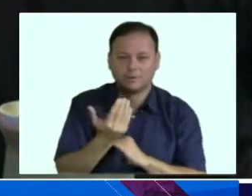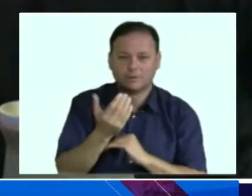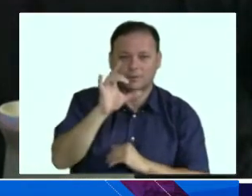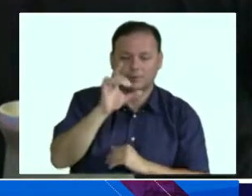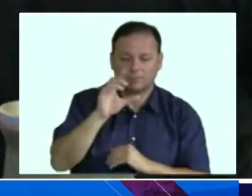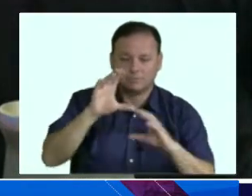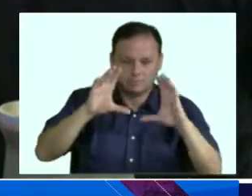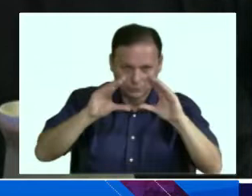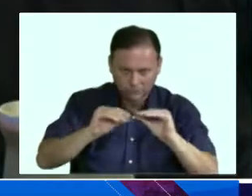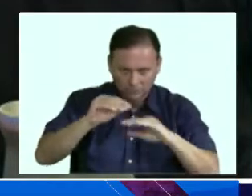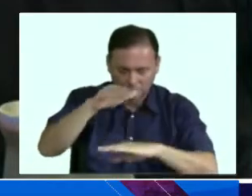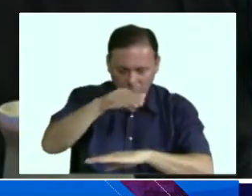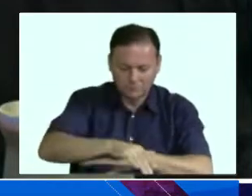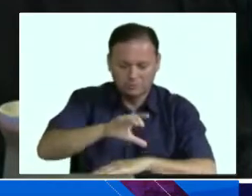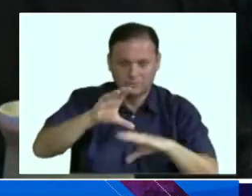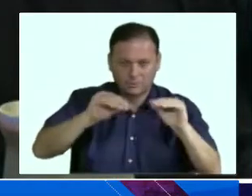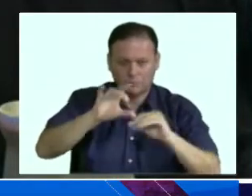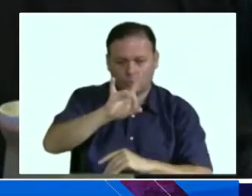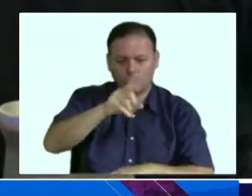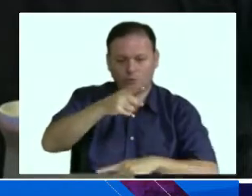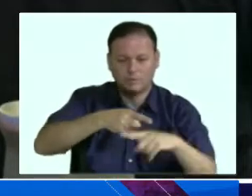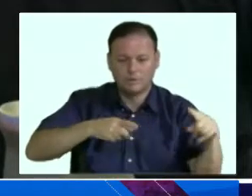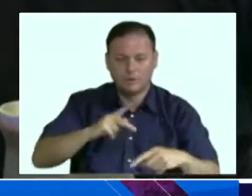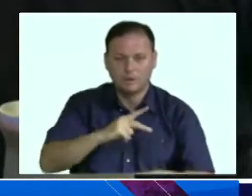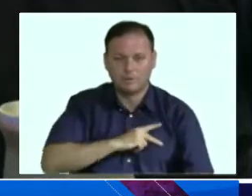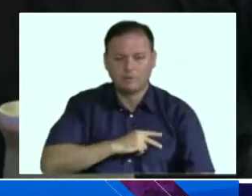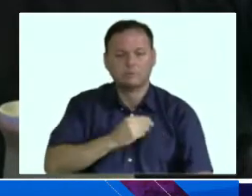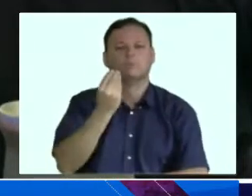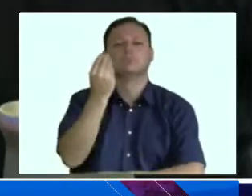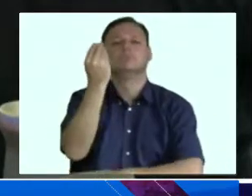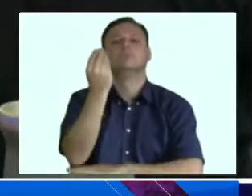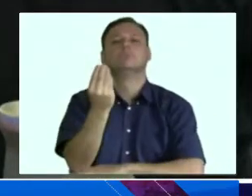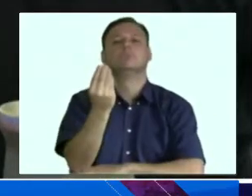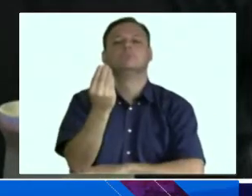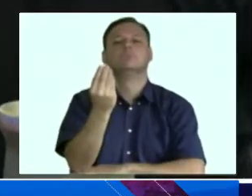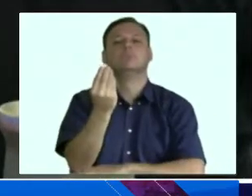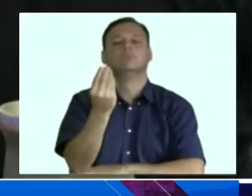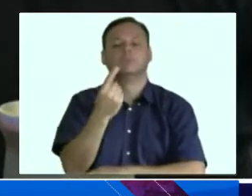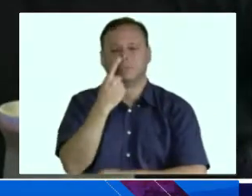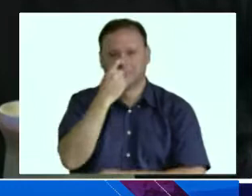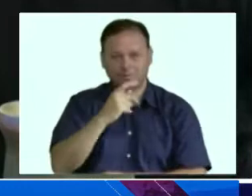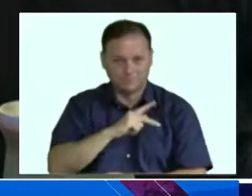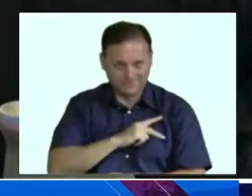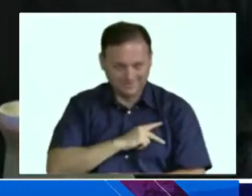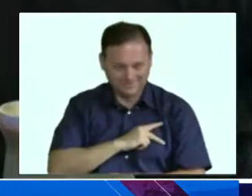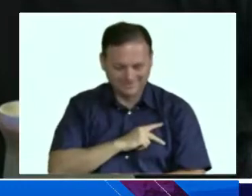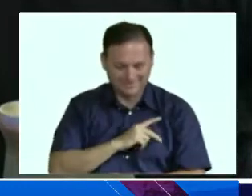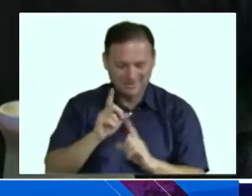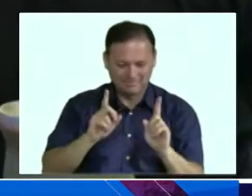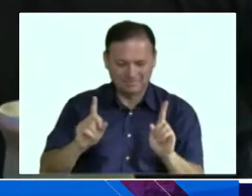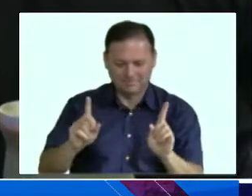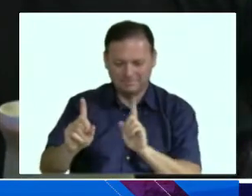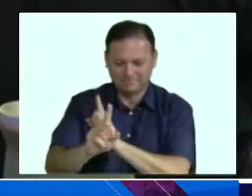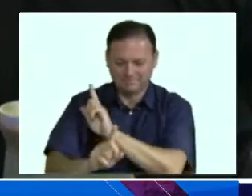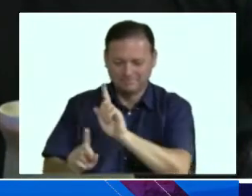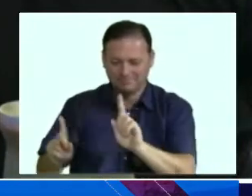Van a ser estatuas vivientes donde se va a rememorar la situación